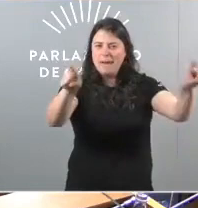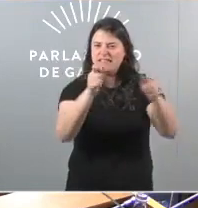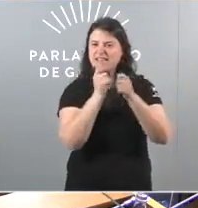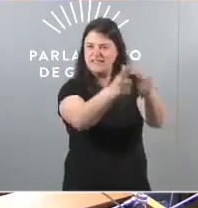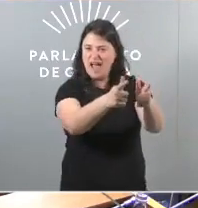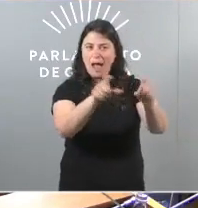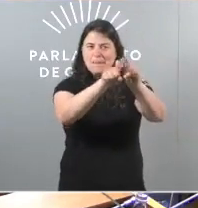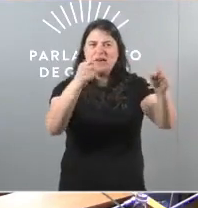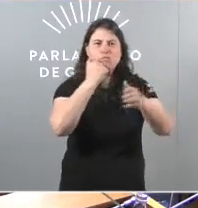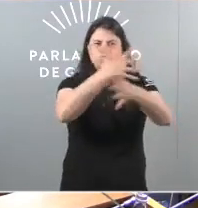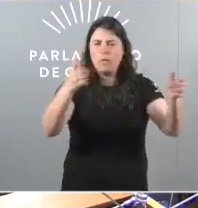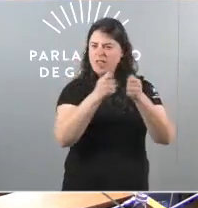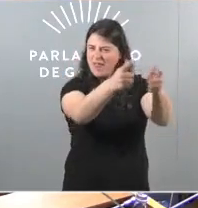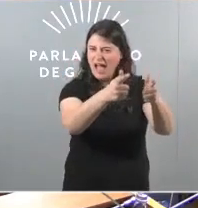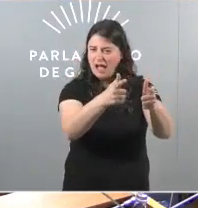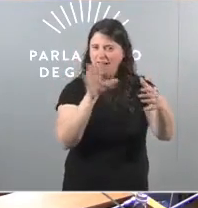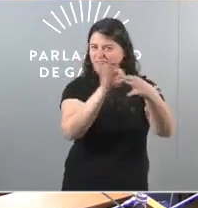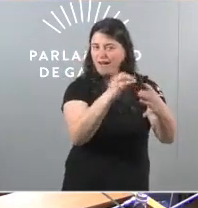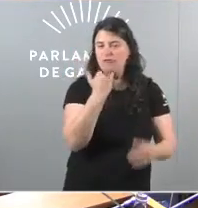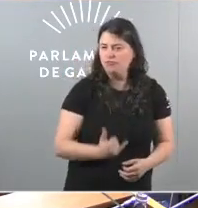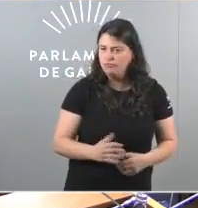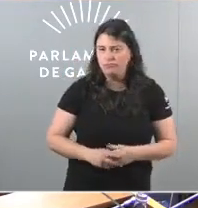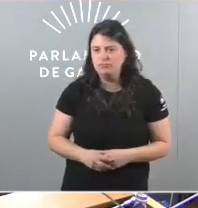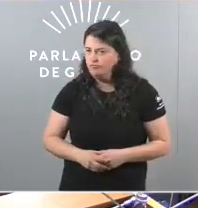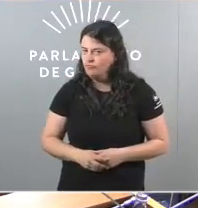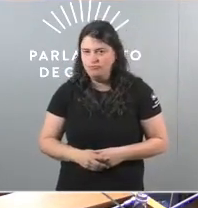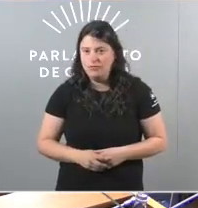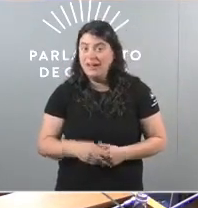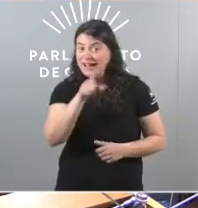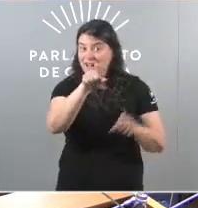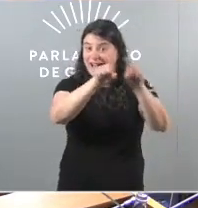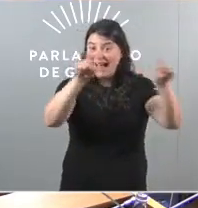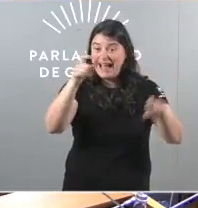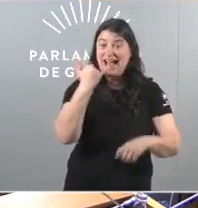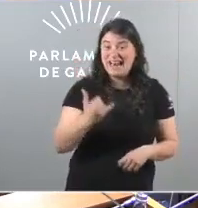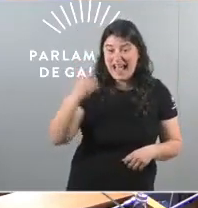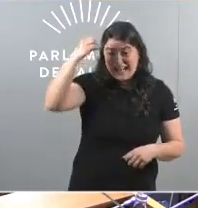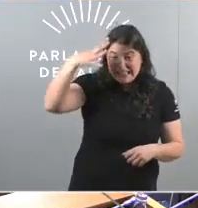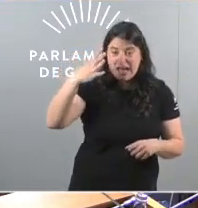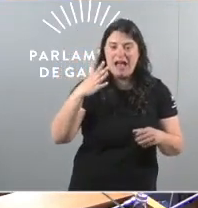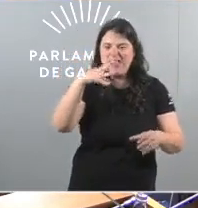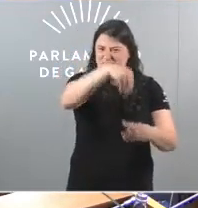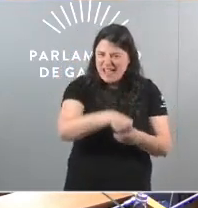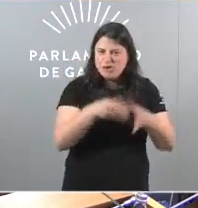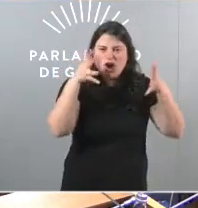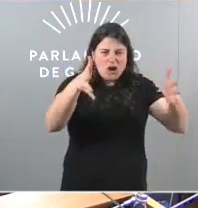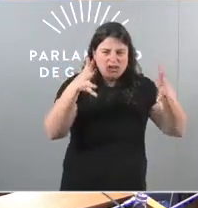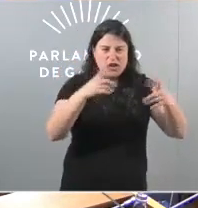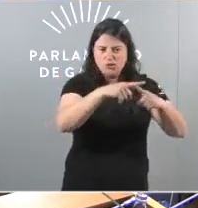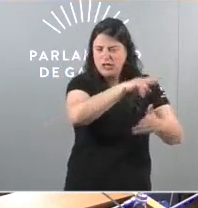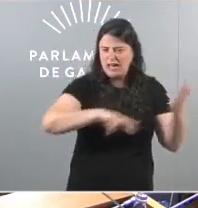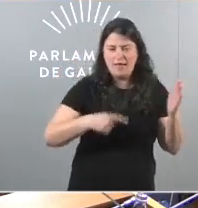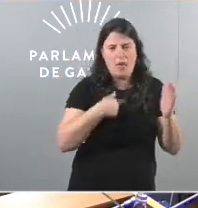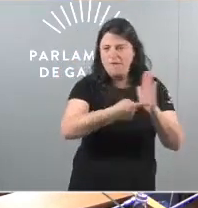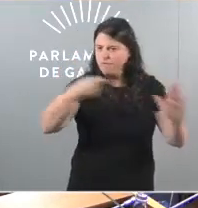un goberno do BNG quitaríalle a cadeira que as eléctricas teñen no Consello da Xunta apostando por crear